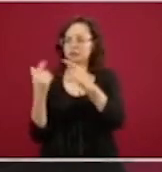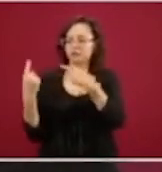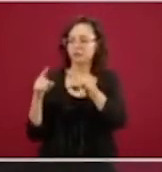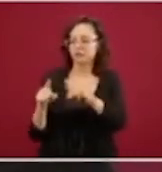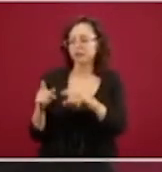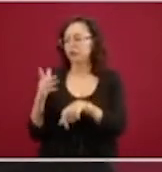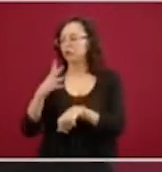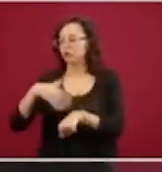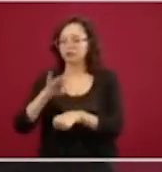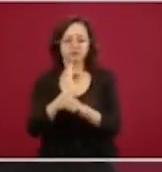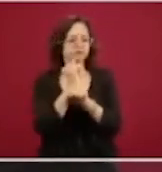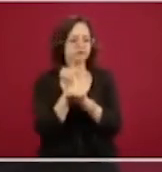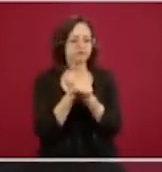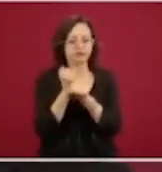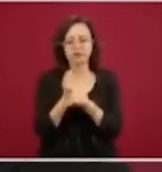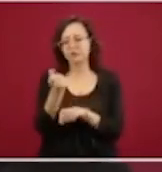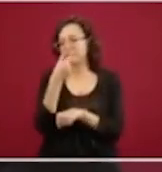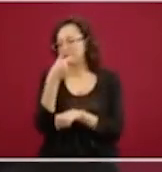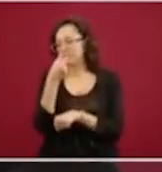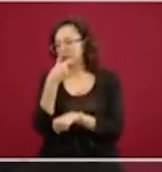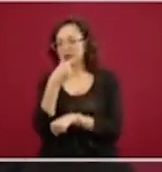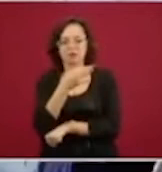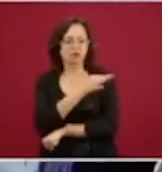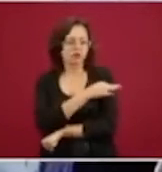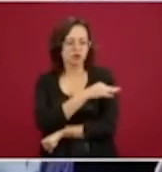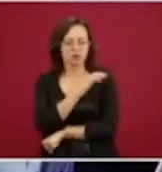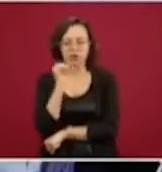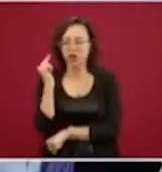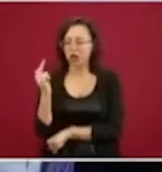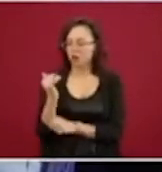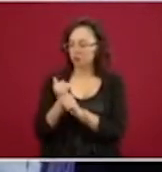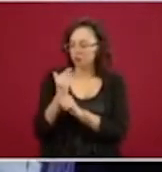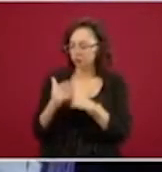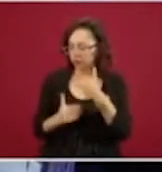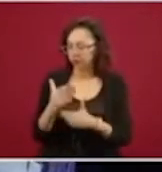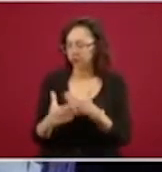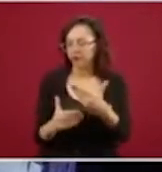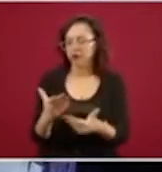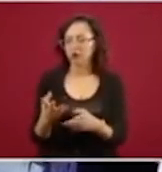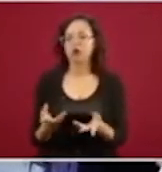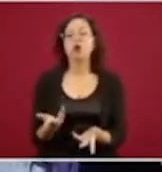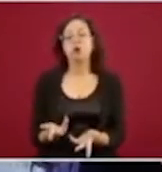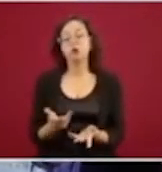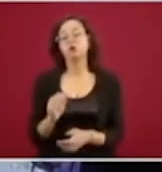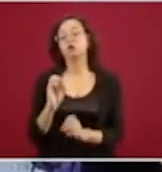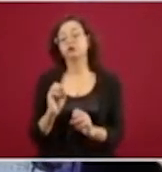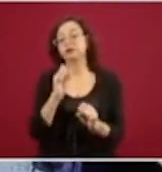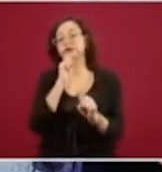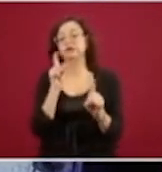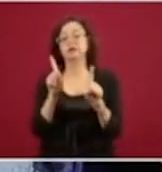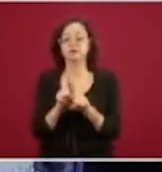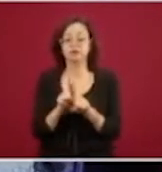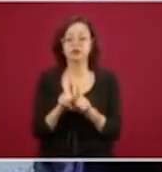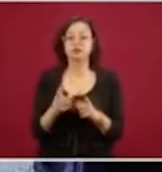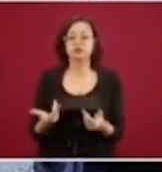que puedan funcionar, investigaciones en curso. O la otra pregunta, cómo vamos a, después